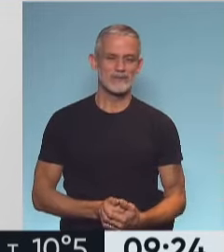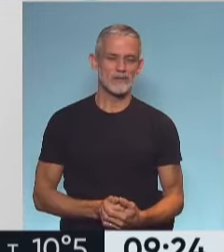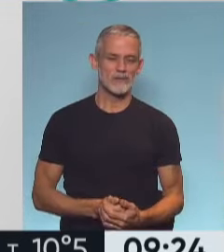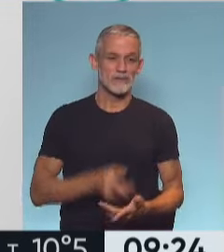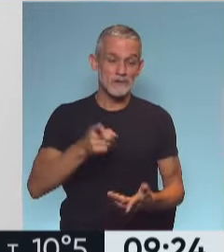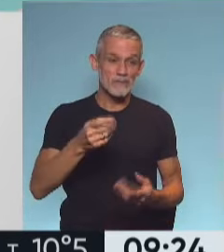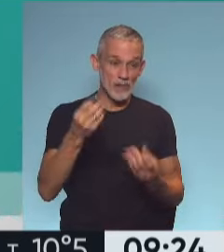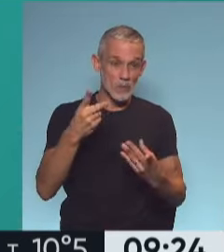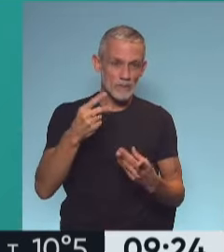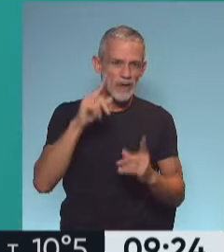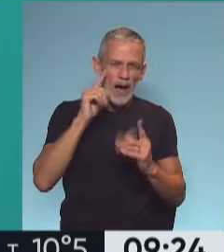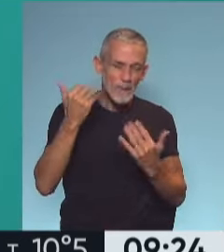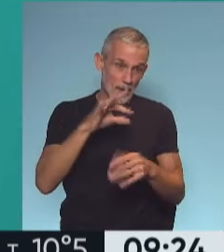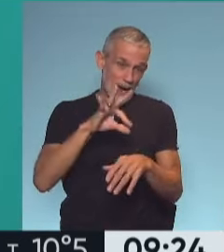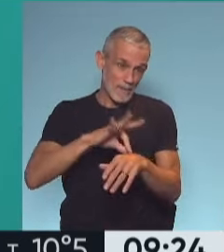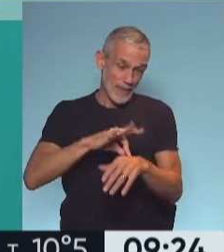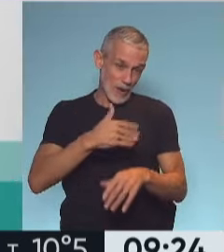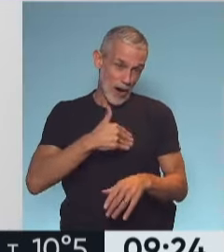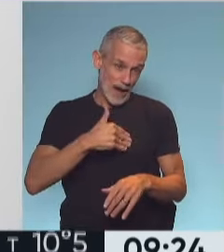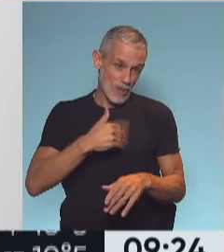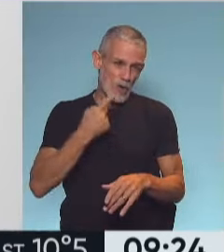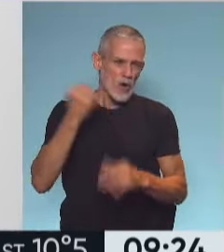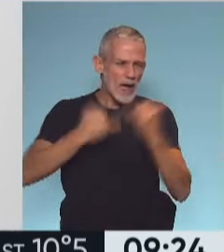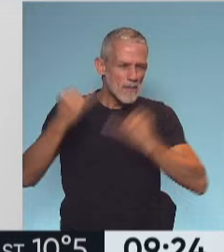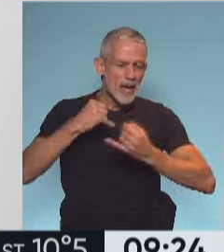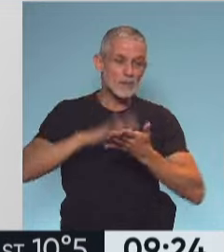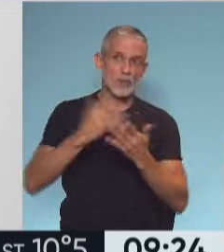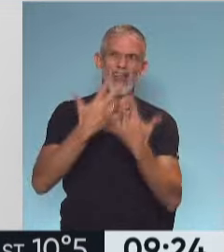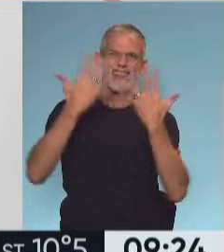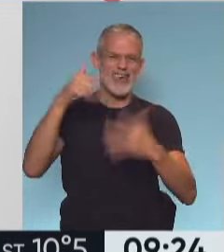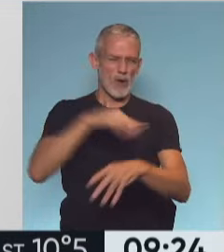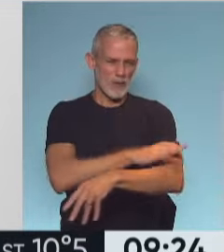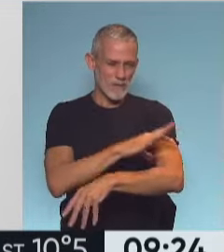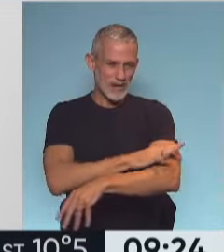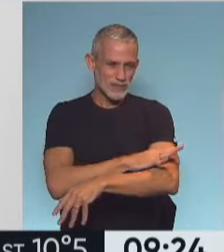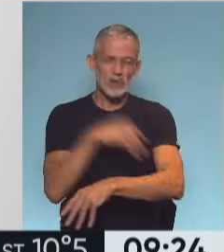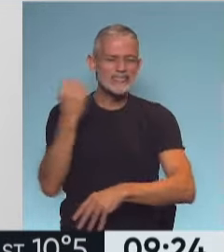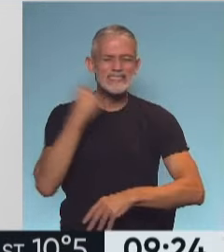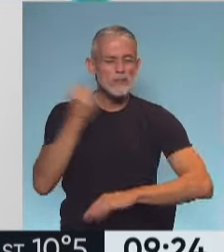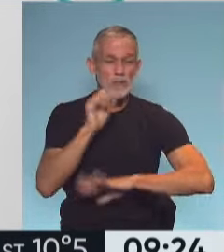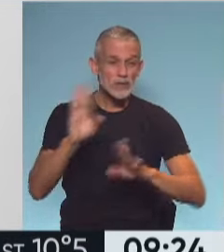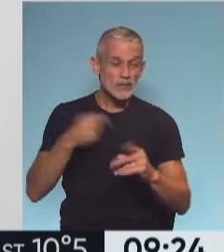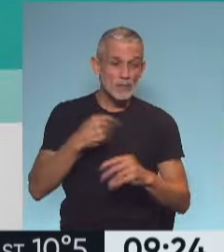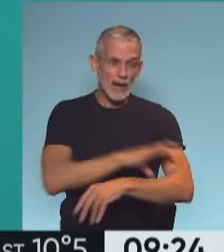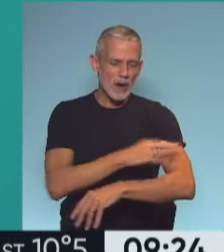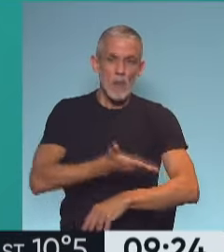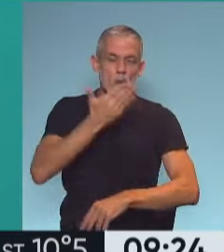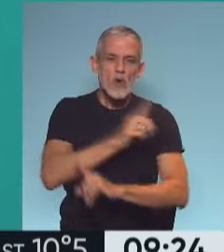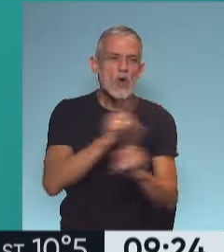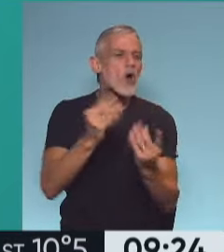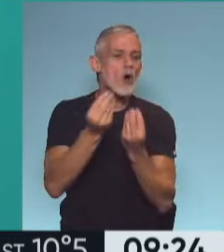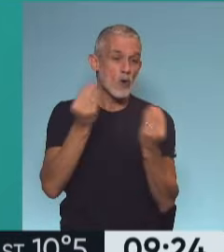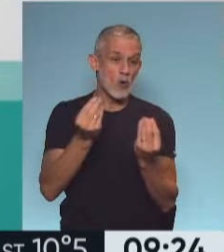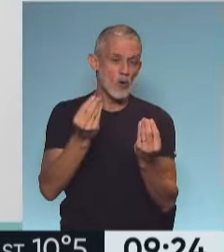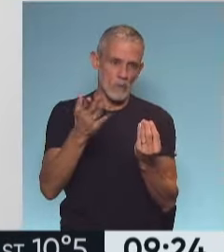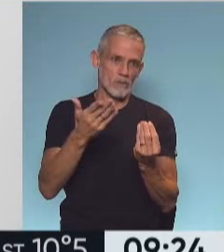bien, muy bien. Lo escuchábamos al cardiólogo que nos decía que por ejemplo hoy en el día de la hipertensión una de las cosas fundamentales para evitar tener esta enfermedad